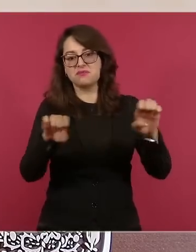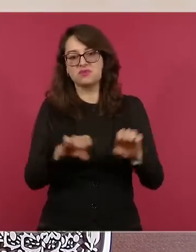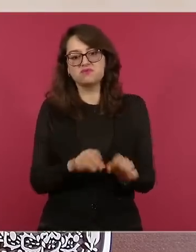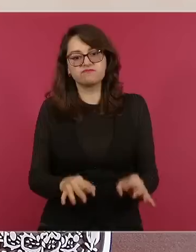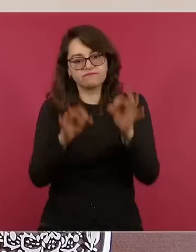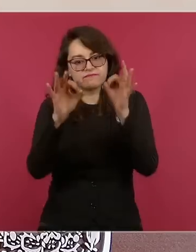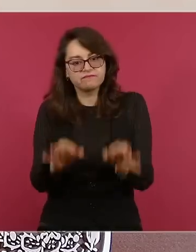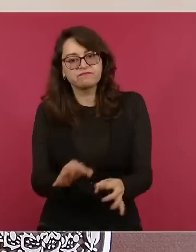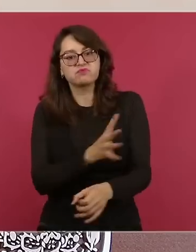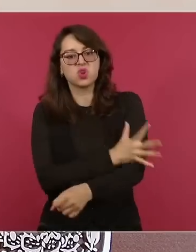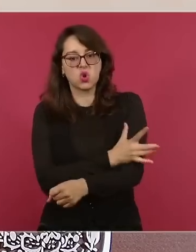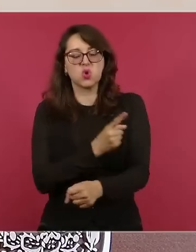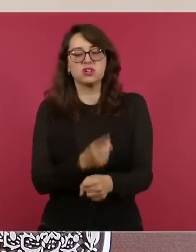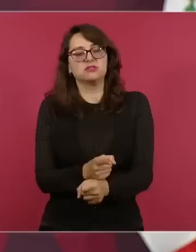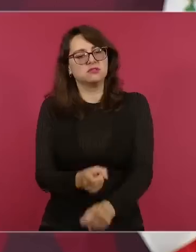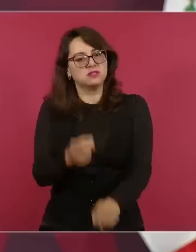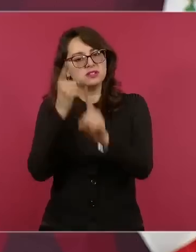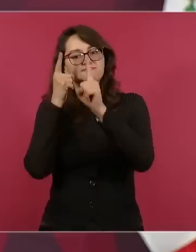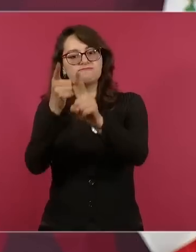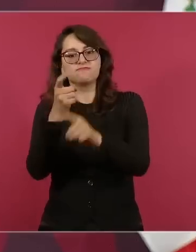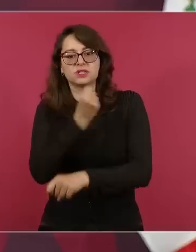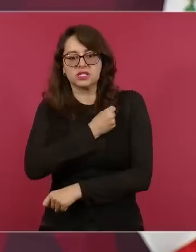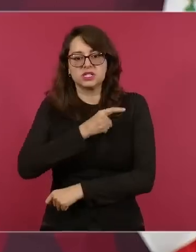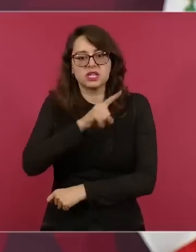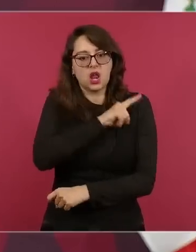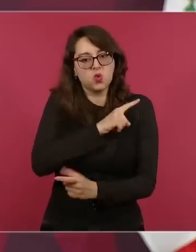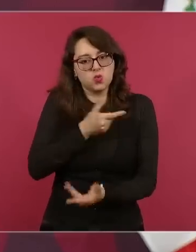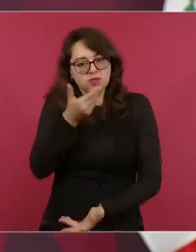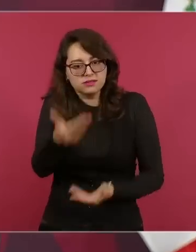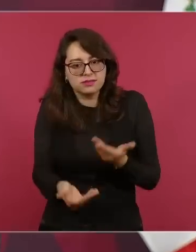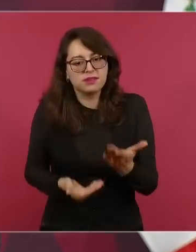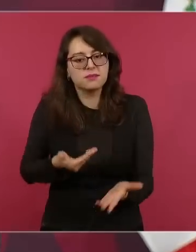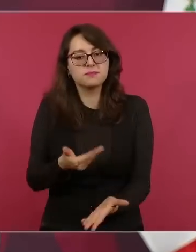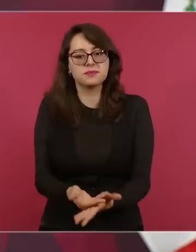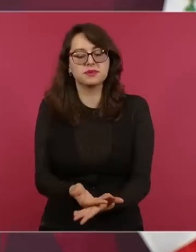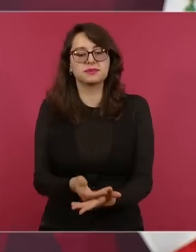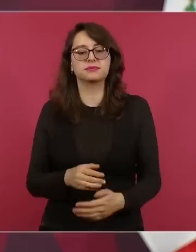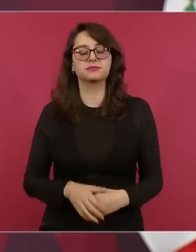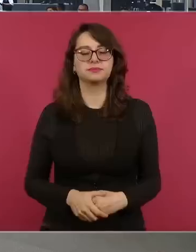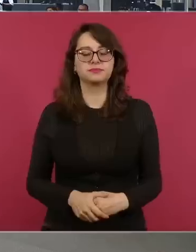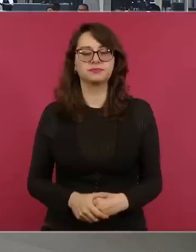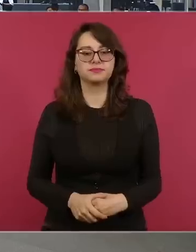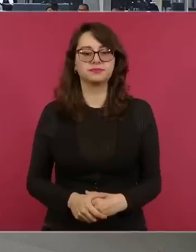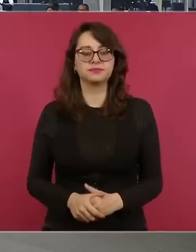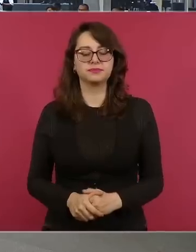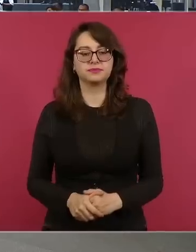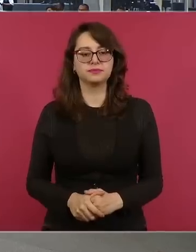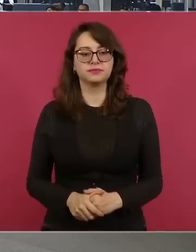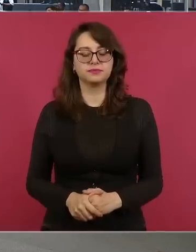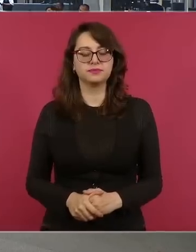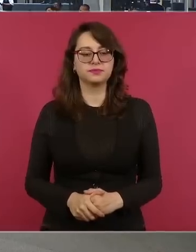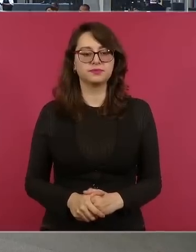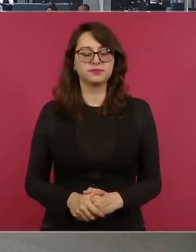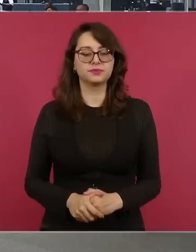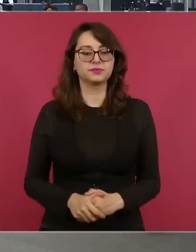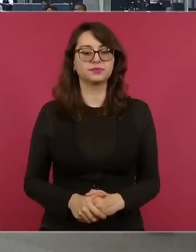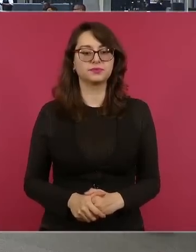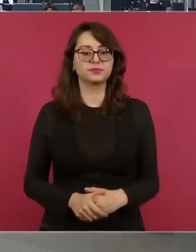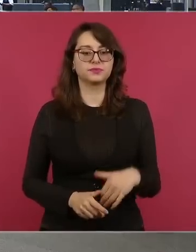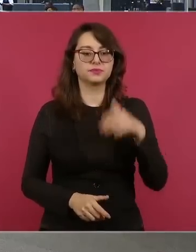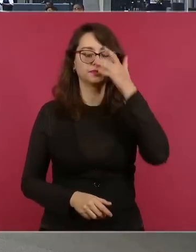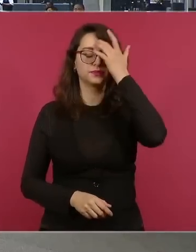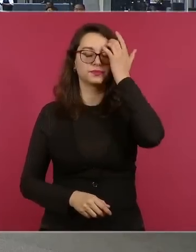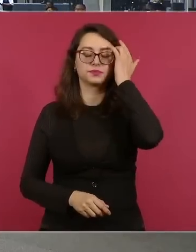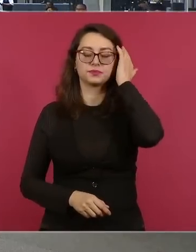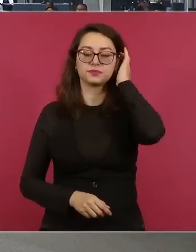que sí tienen vocación de servicio. Pero entonces, ¿cree que esas vacunas ya puedan ser comercializadas en el sector privado